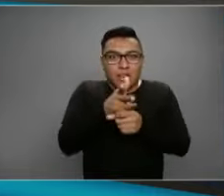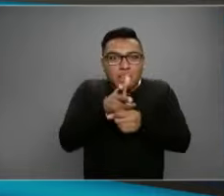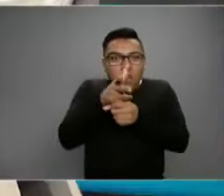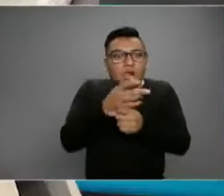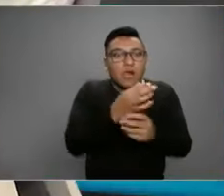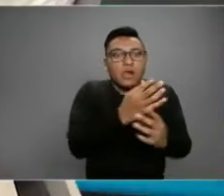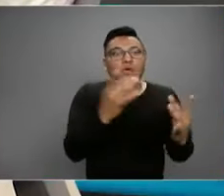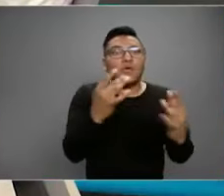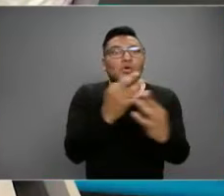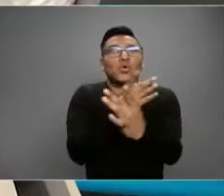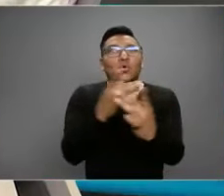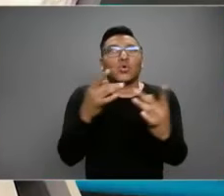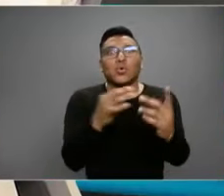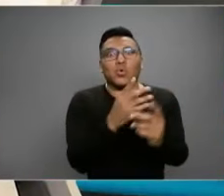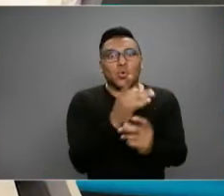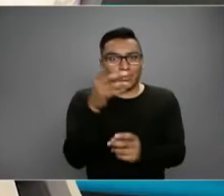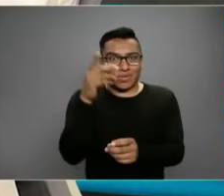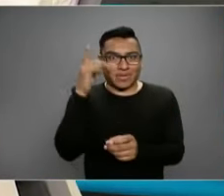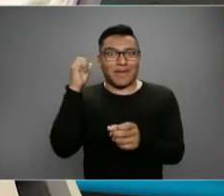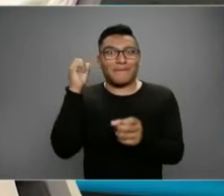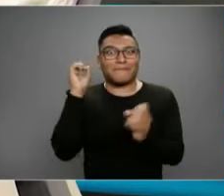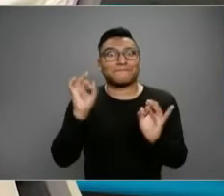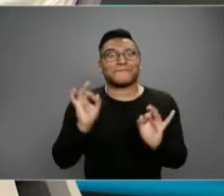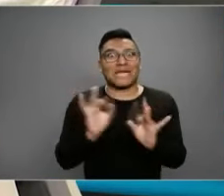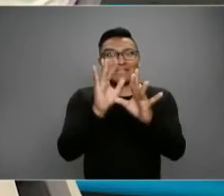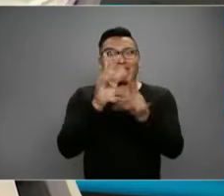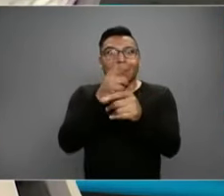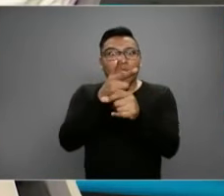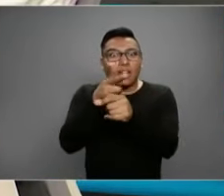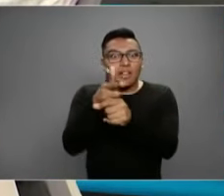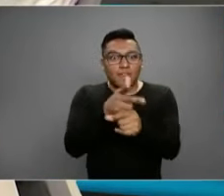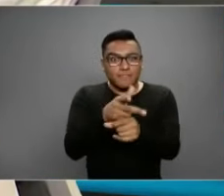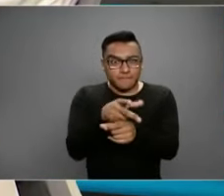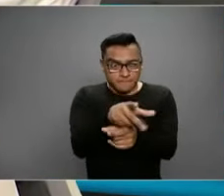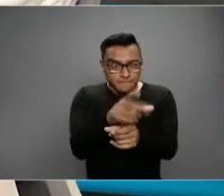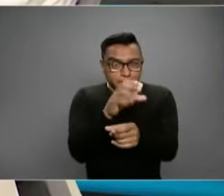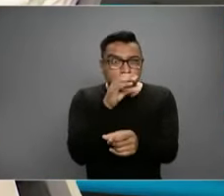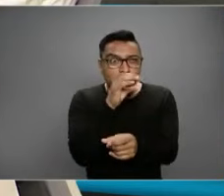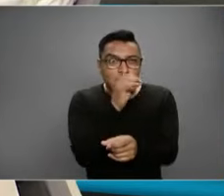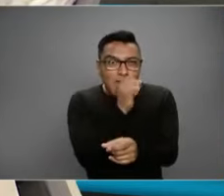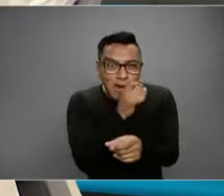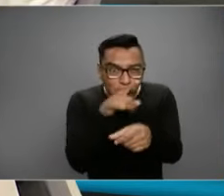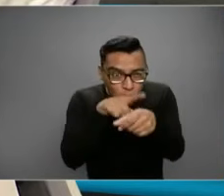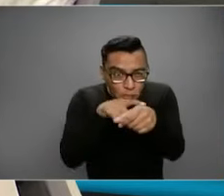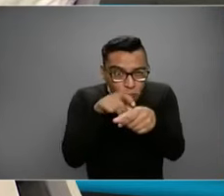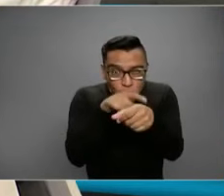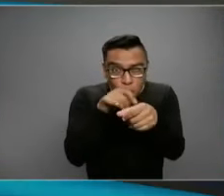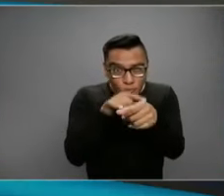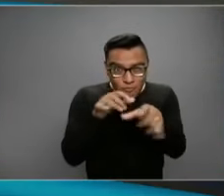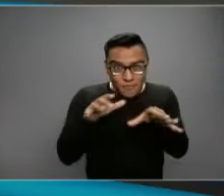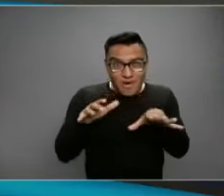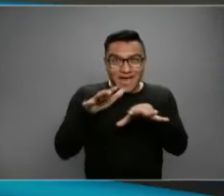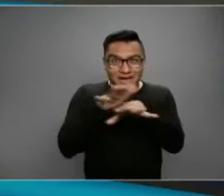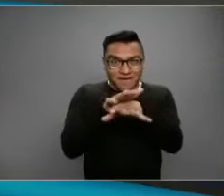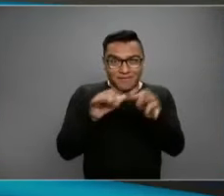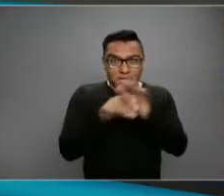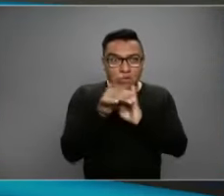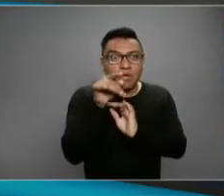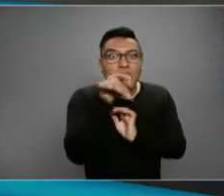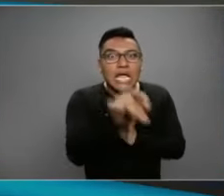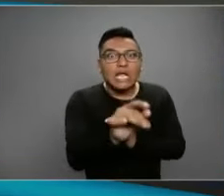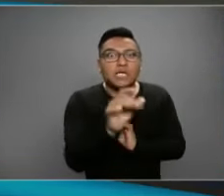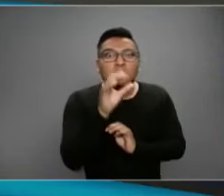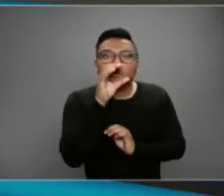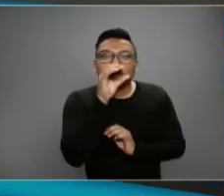Si detecta la cámara térmica en su registro de color alguna persona que potencialmente